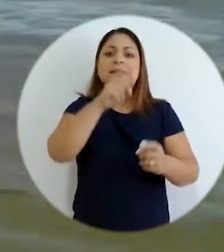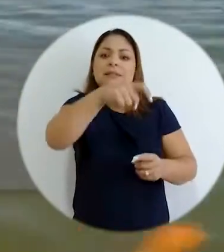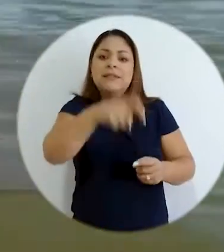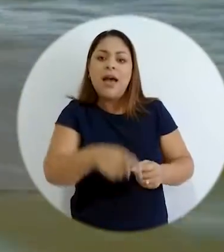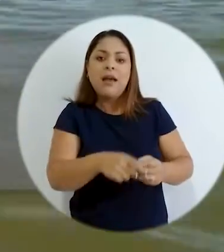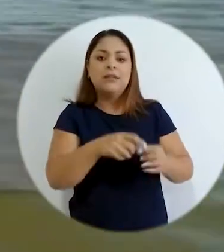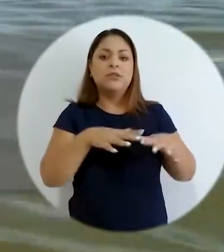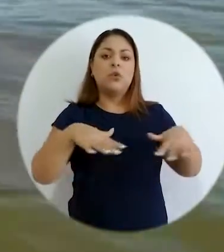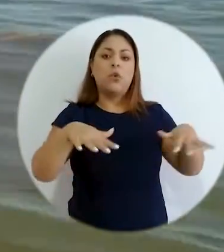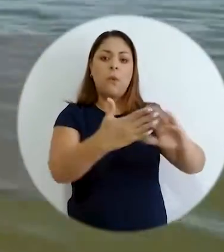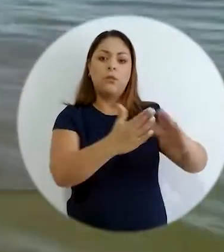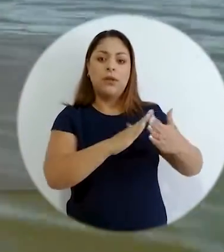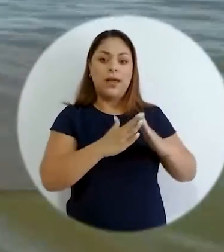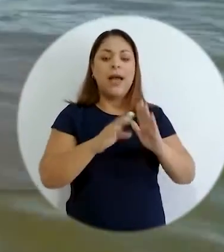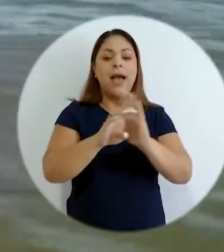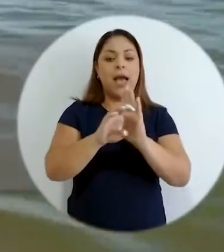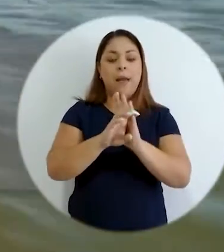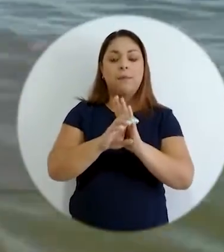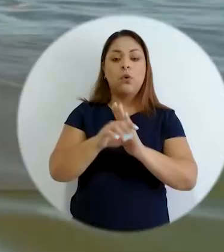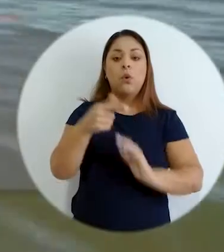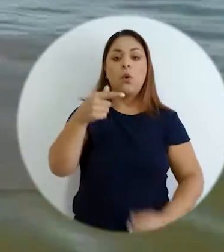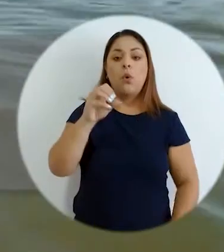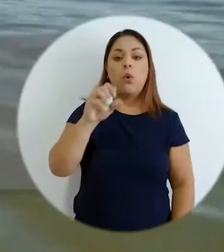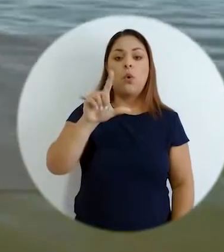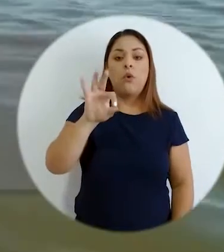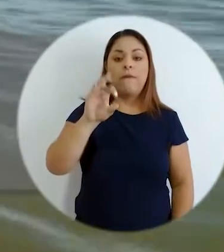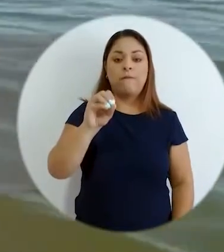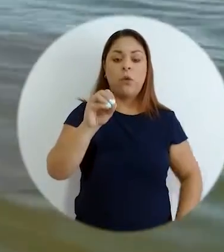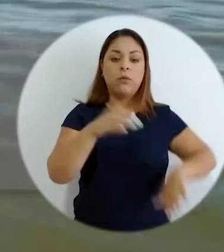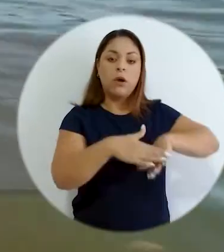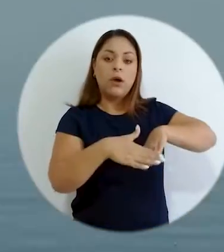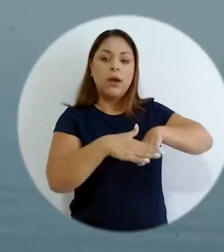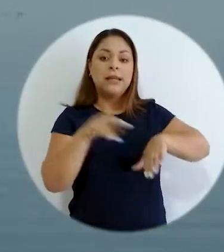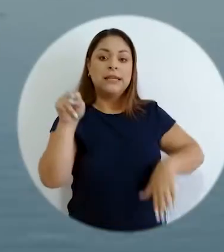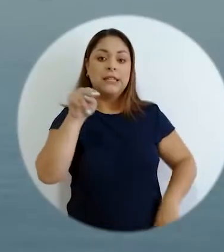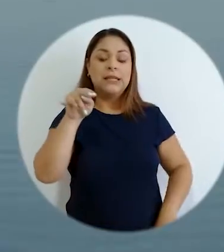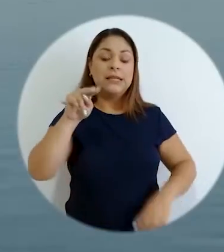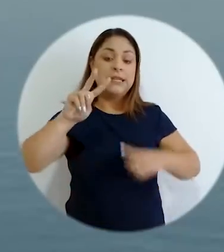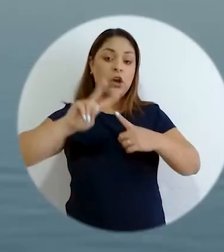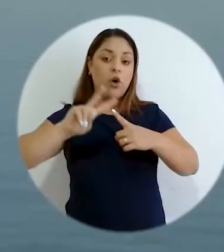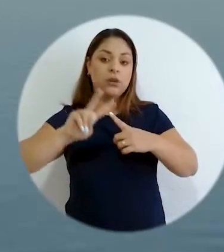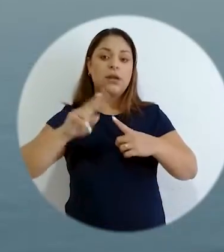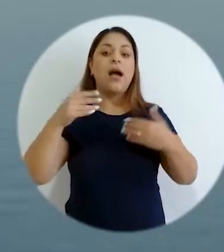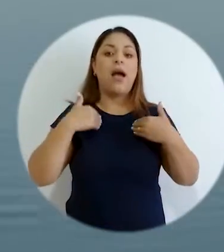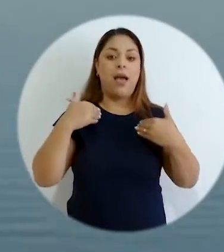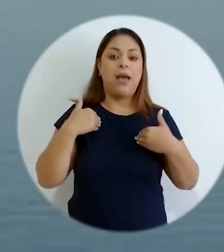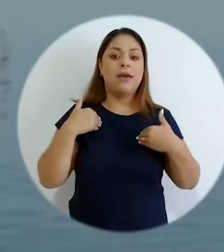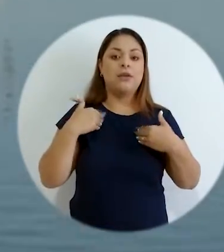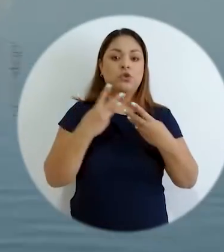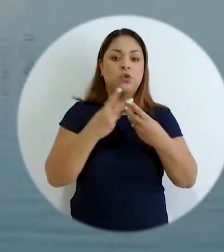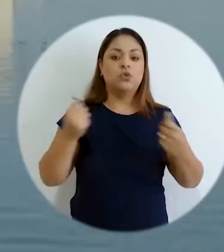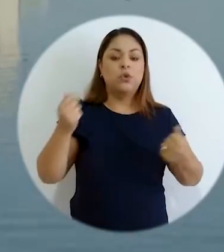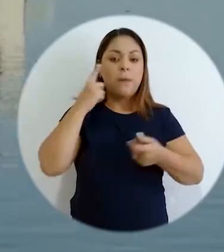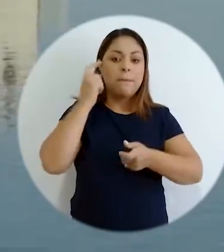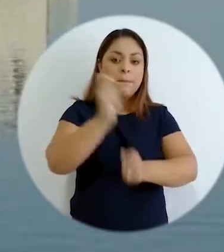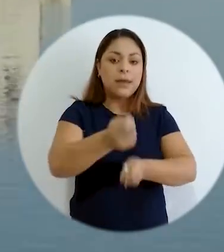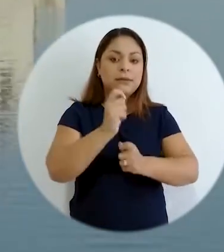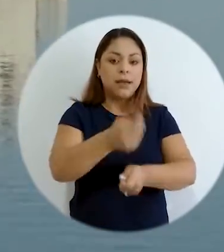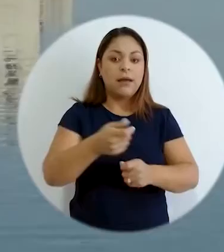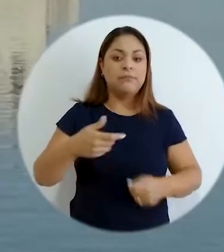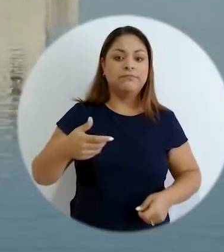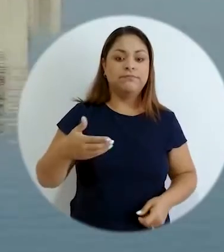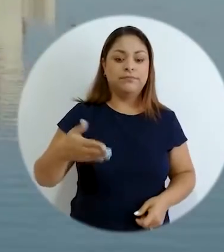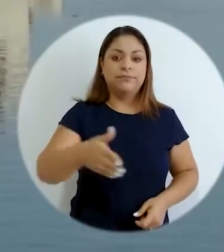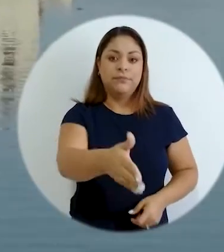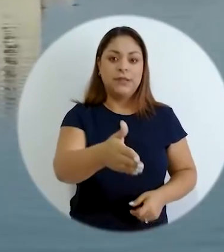de las comunidades entonces tenemos en el Golfo de Nicoya una solución desde la pesca artesanal porque agotamos el recurso